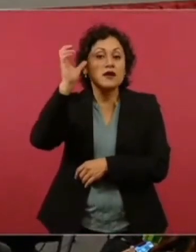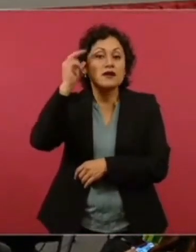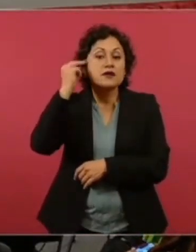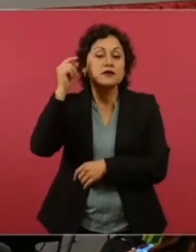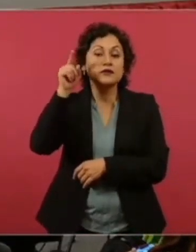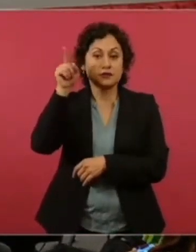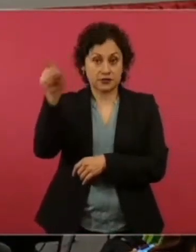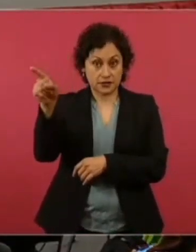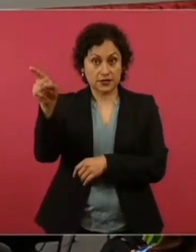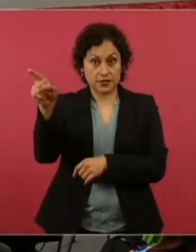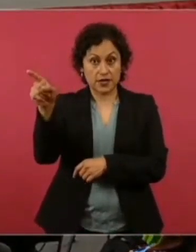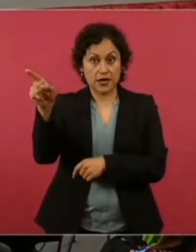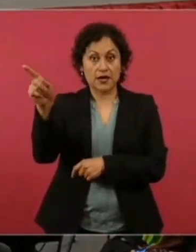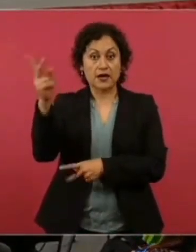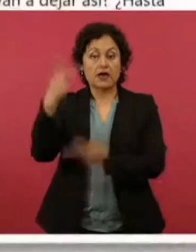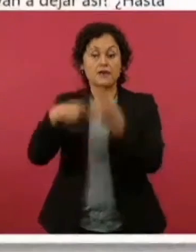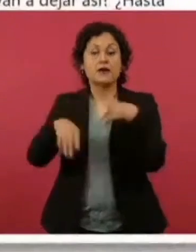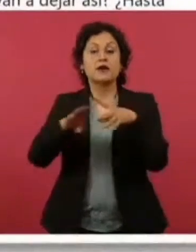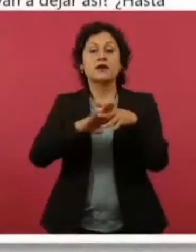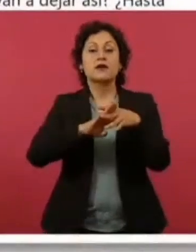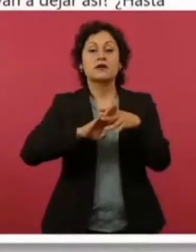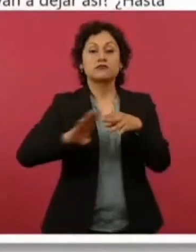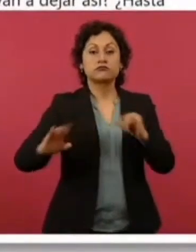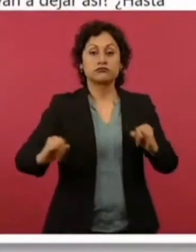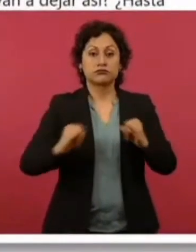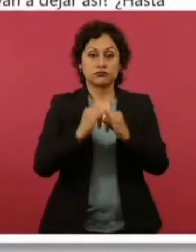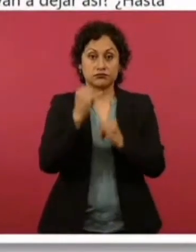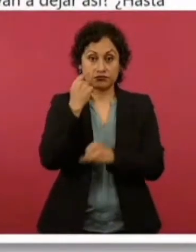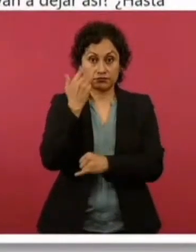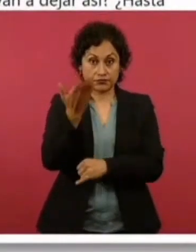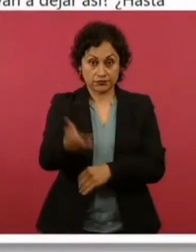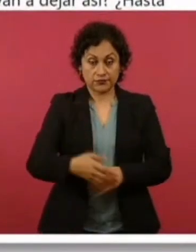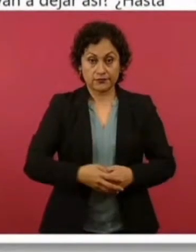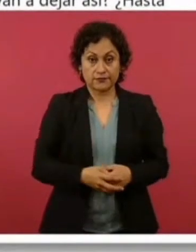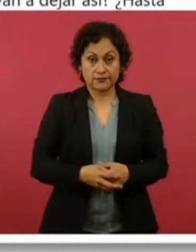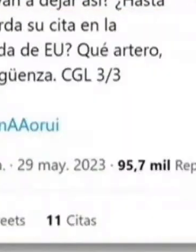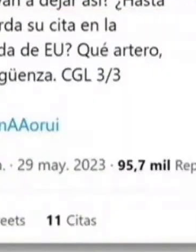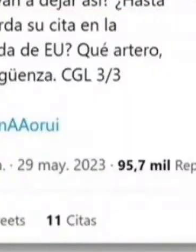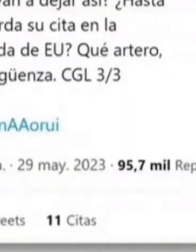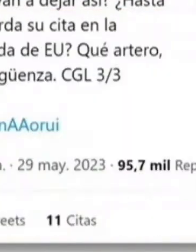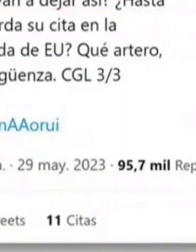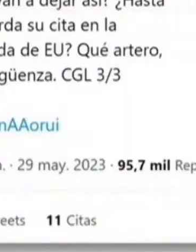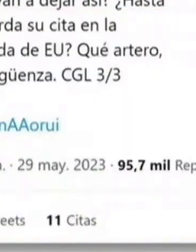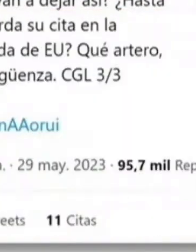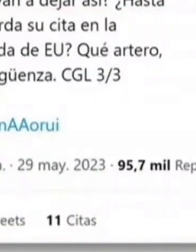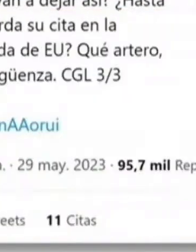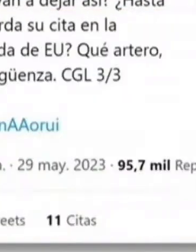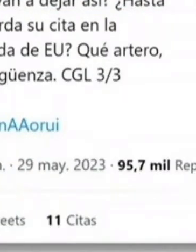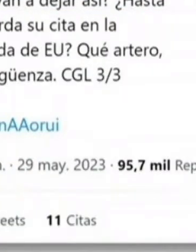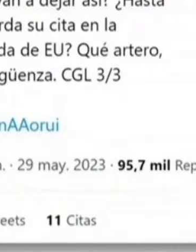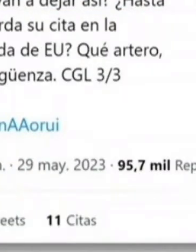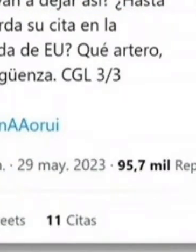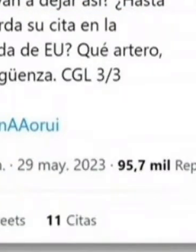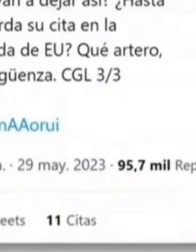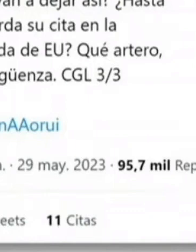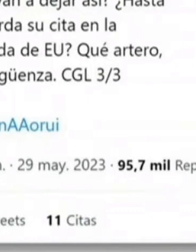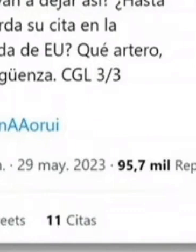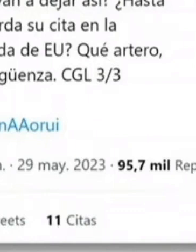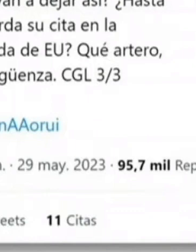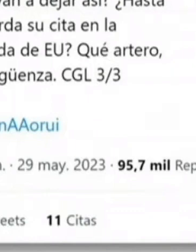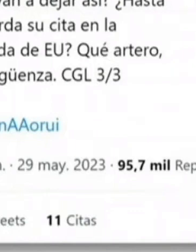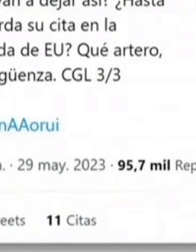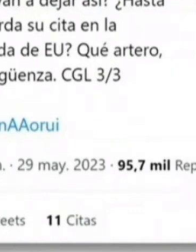retenida por el Instituto Nacional de Migración, aunque supuestamente contaba con un estatus válido para entrar